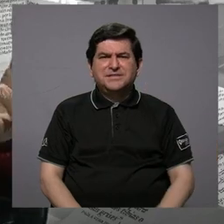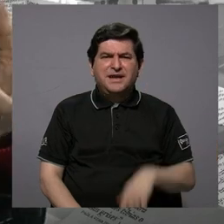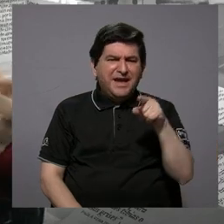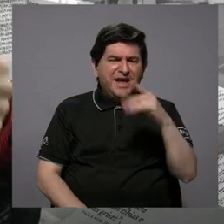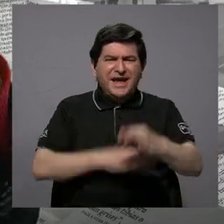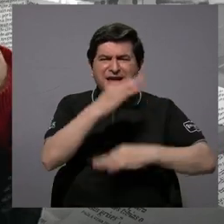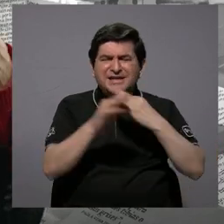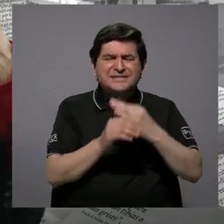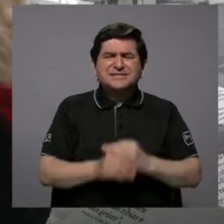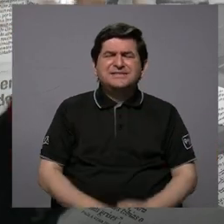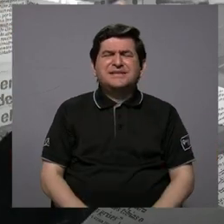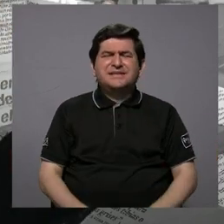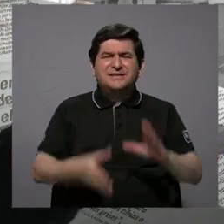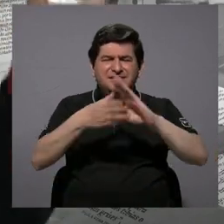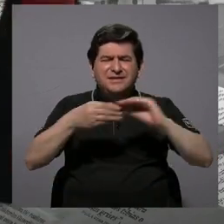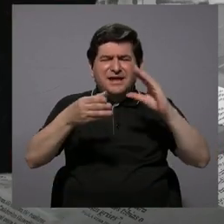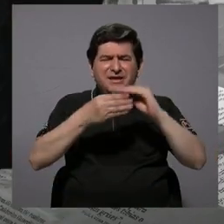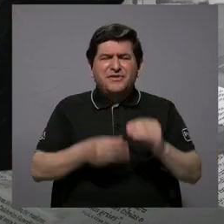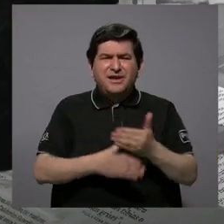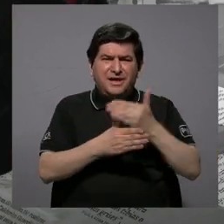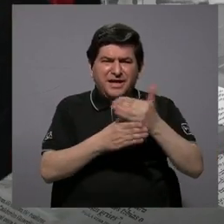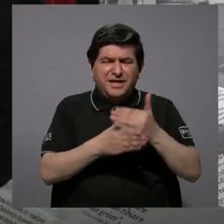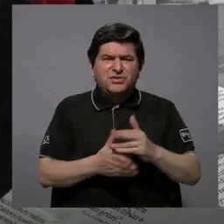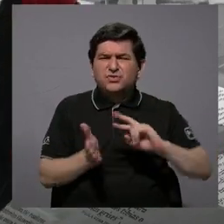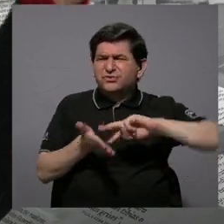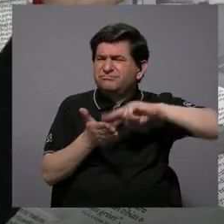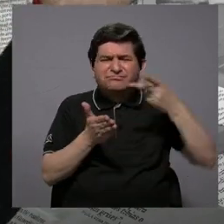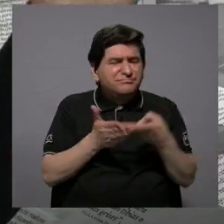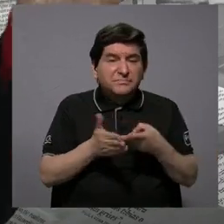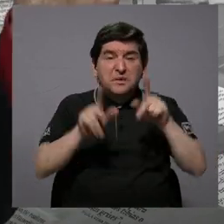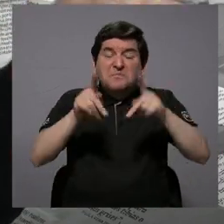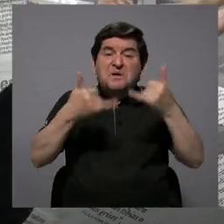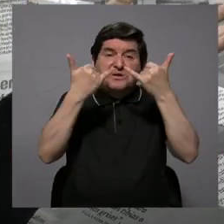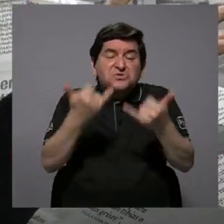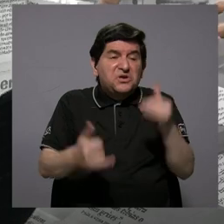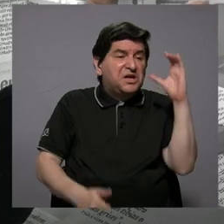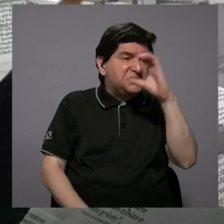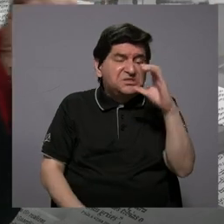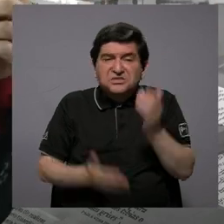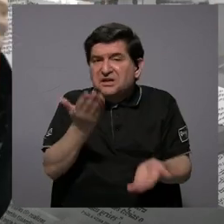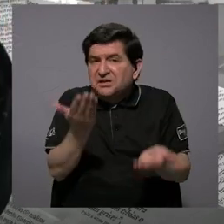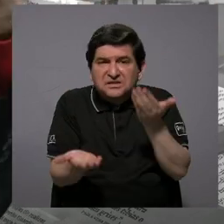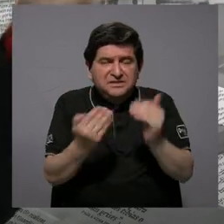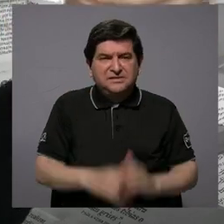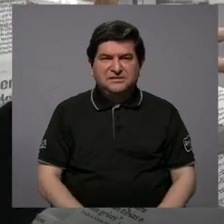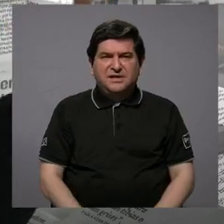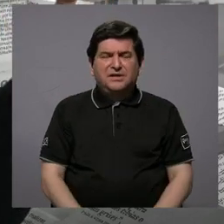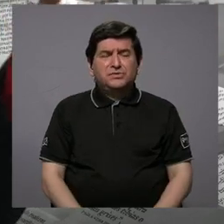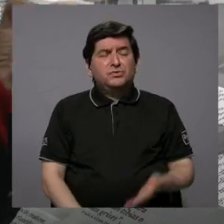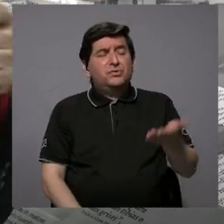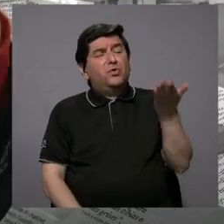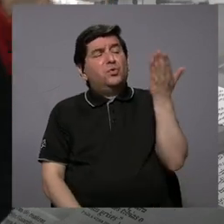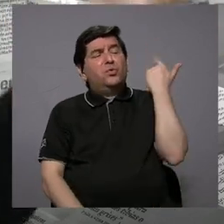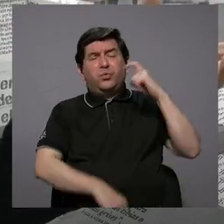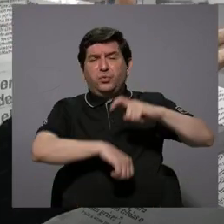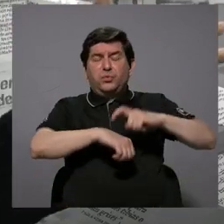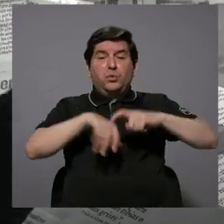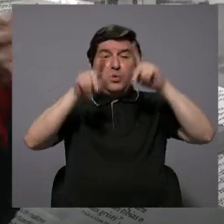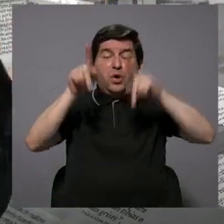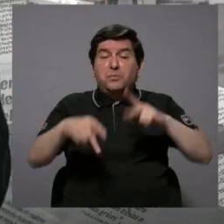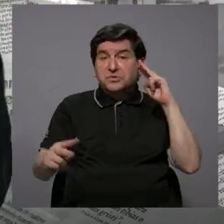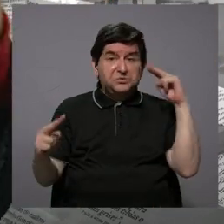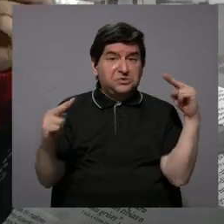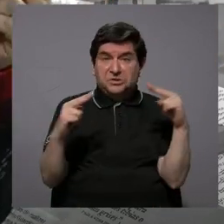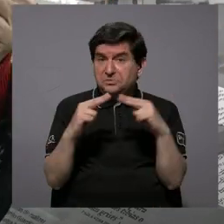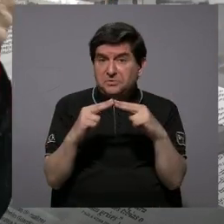relatos que nos compartió? Ya tal vez la gente no lo busca, ha pasado mucho tiempo y hay gente que